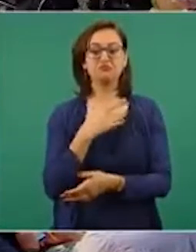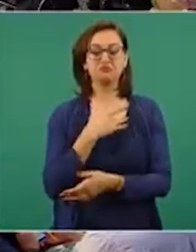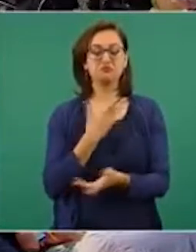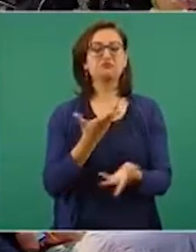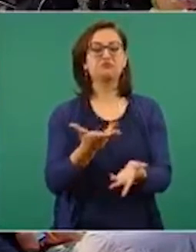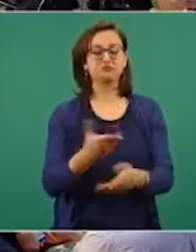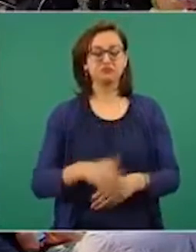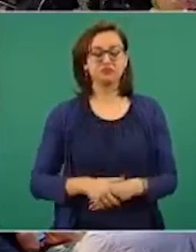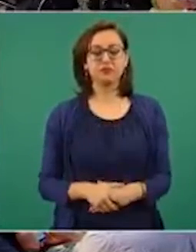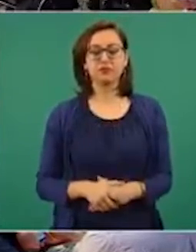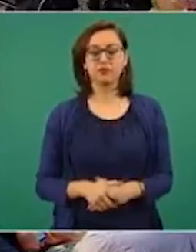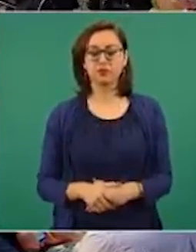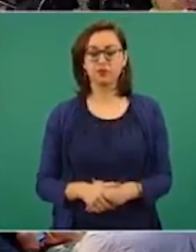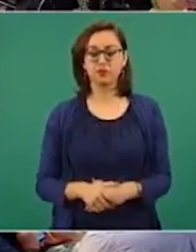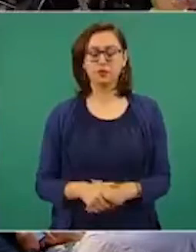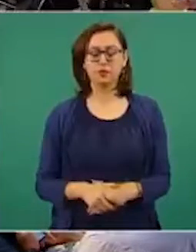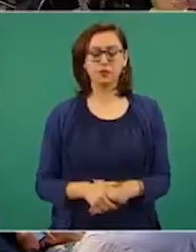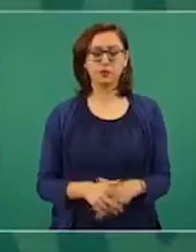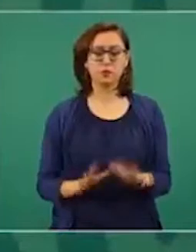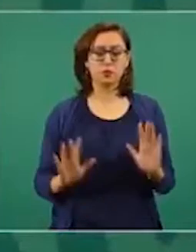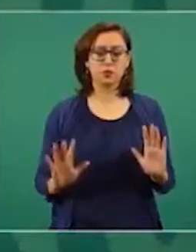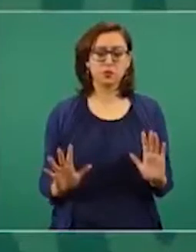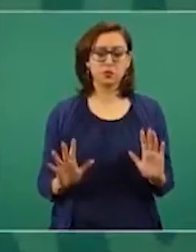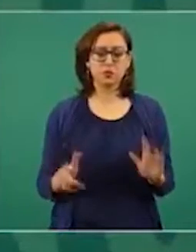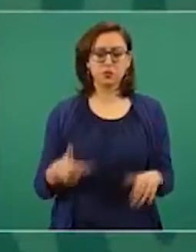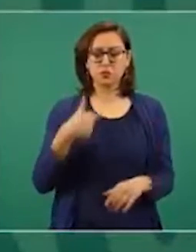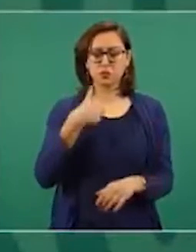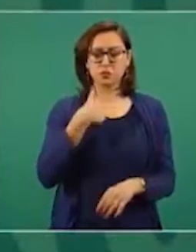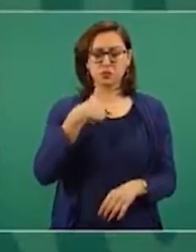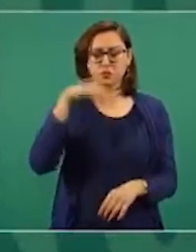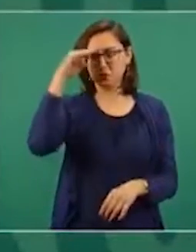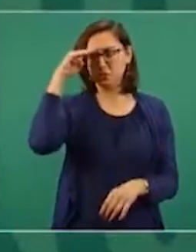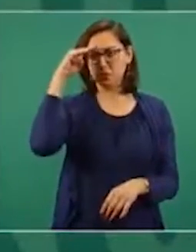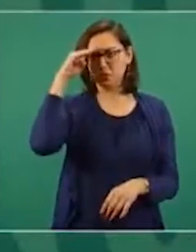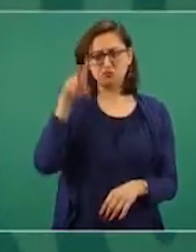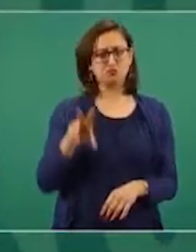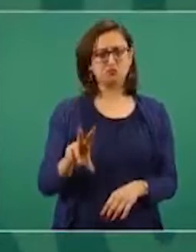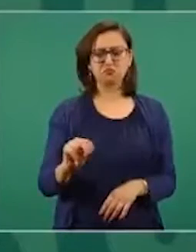Yo entiendo que no, que es